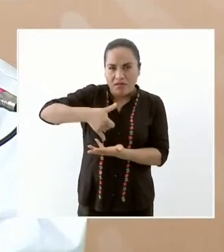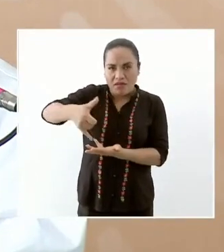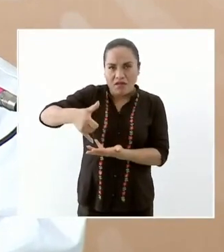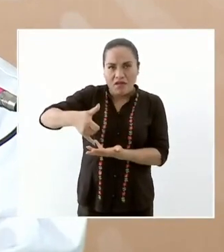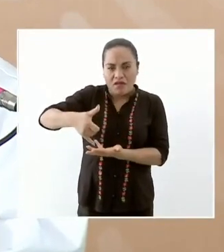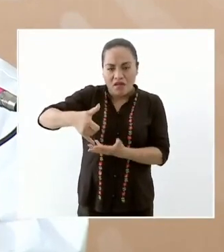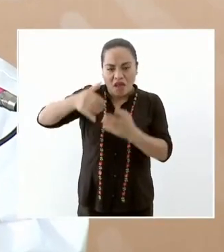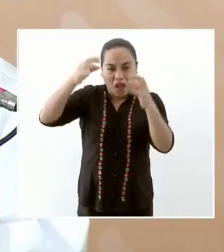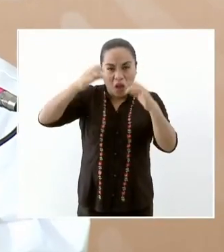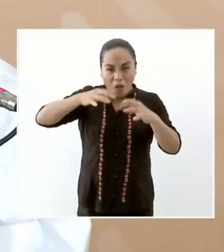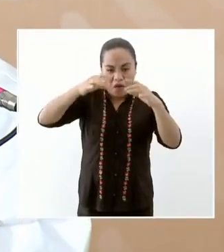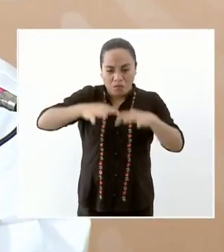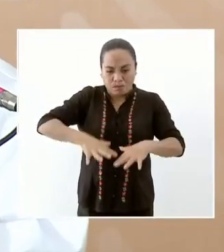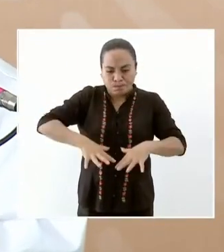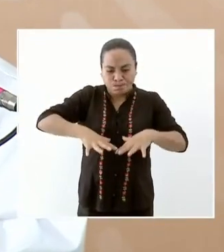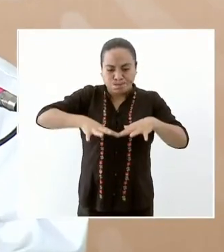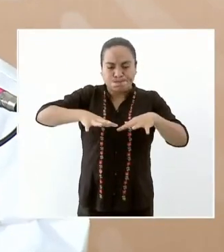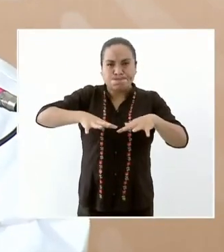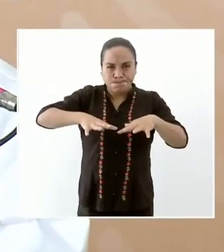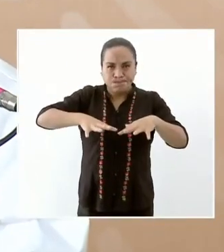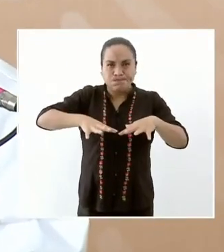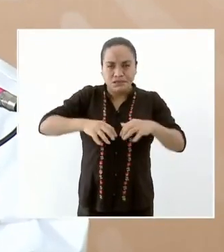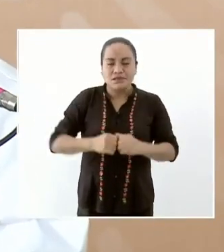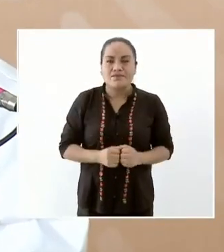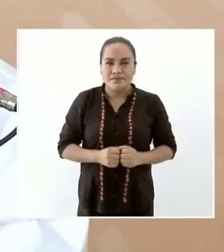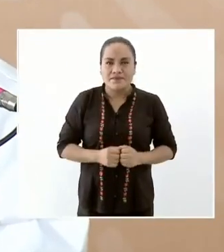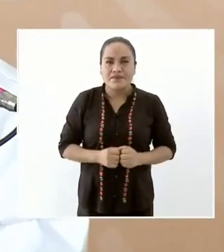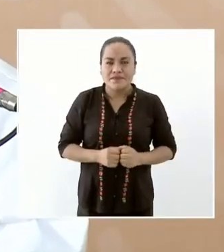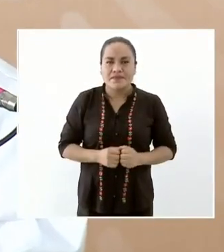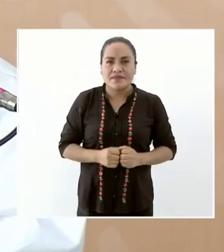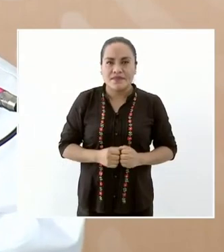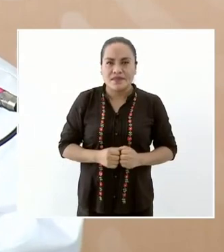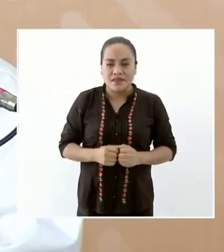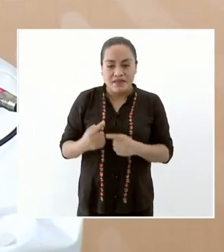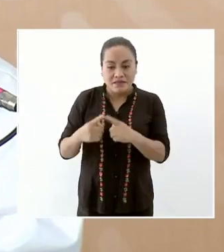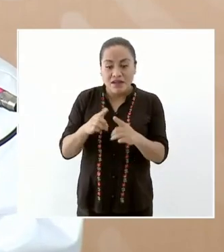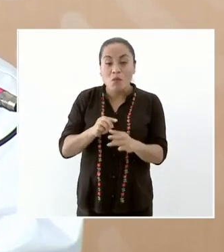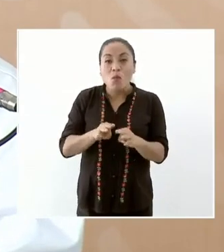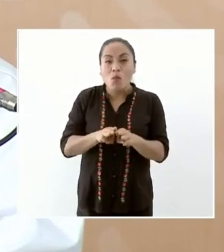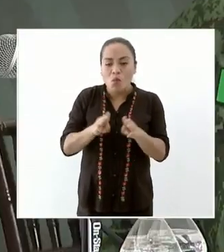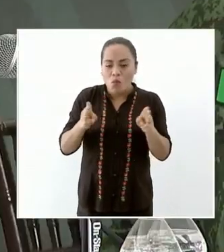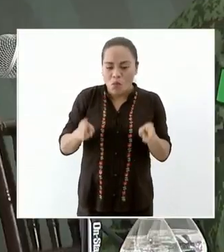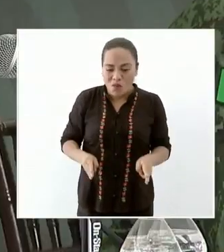en en seres